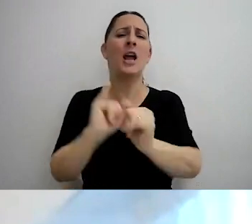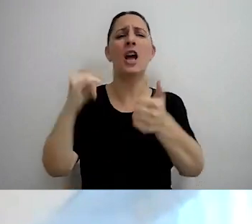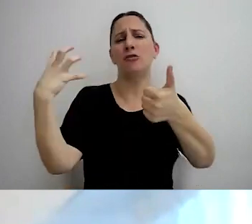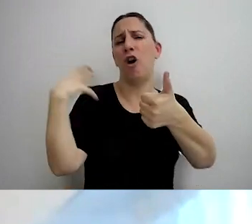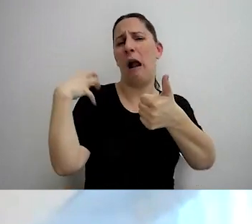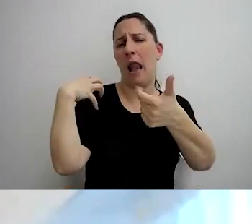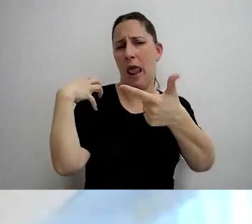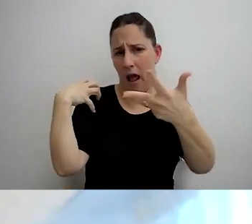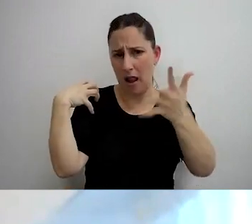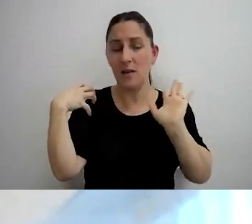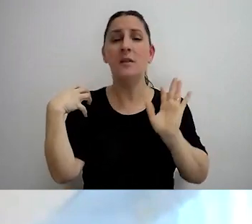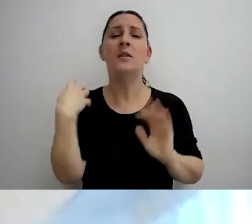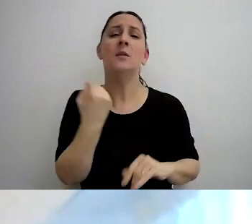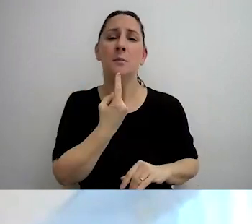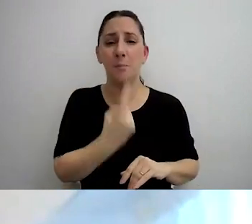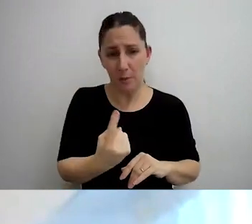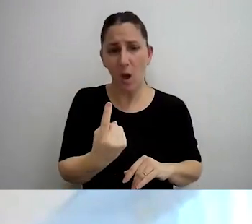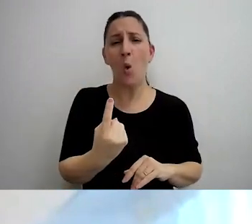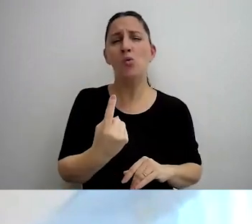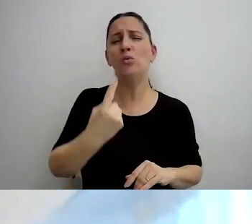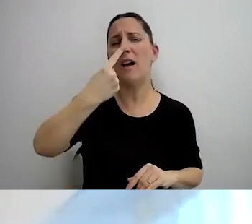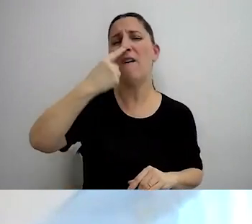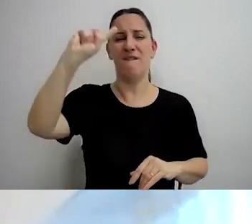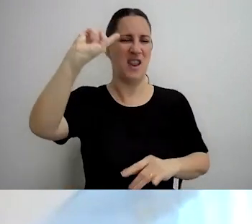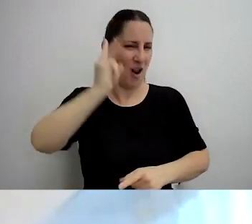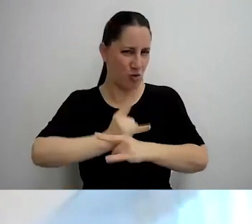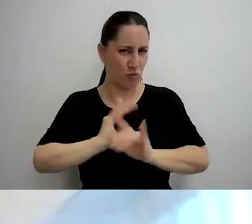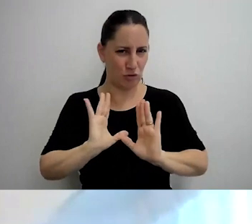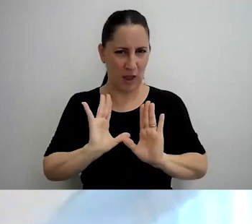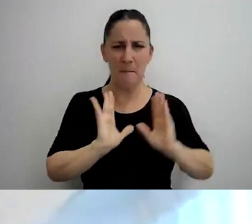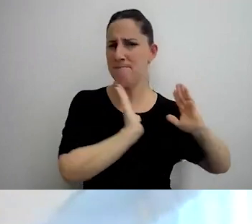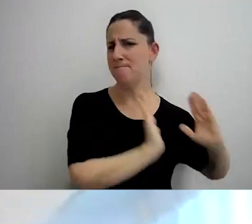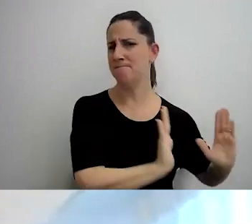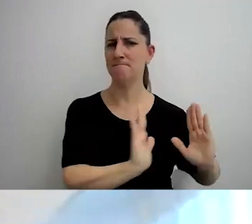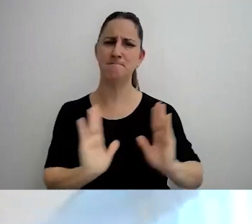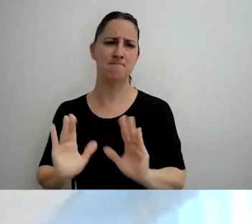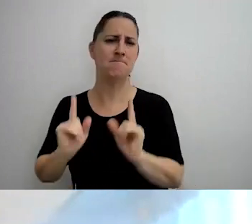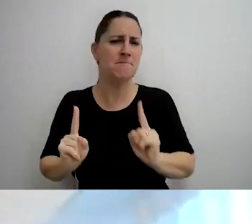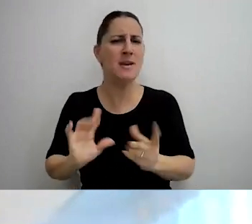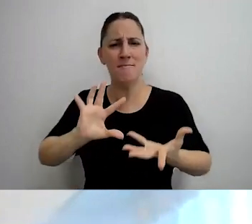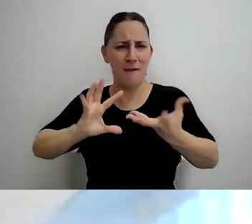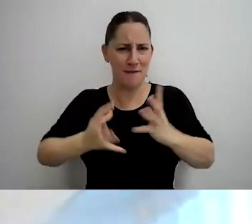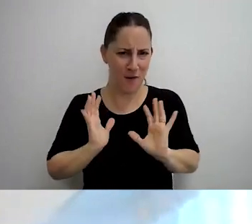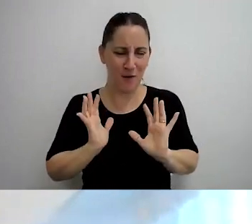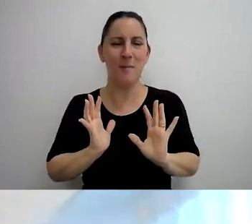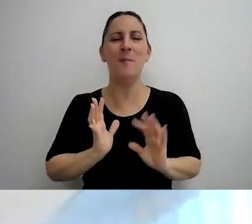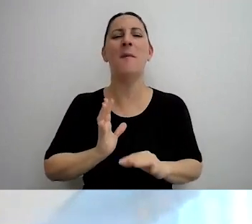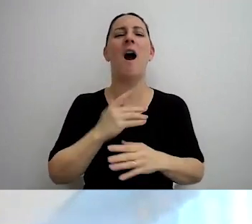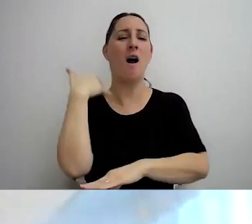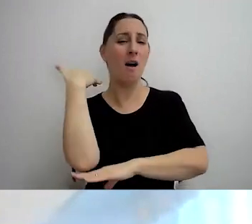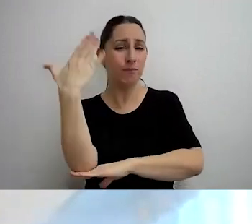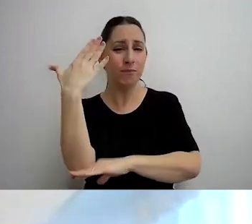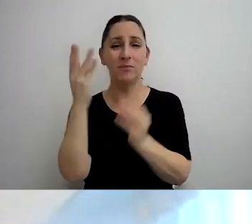Así que las preguntas seguramente las haremos como siempre, no vamos a cambiar la metodología de este encuentro, lo haremos al finalizar